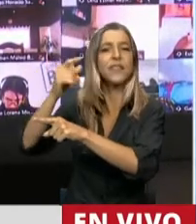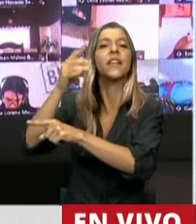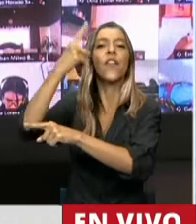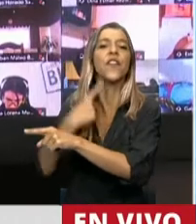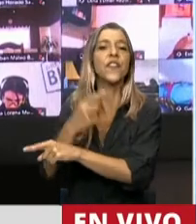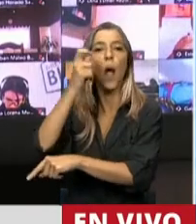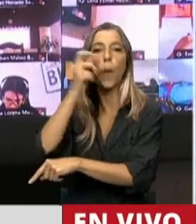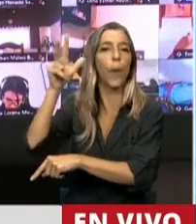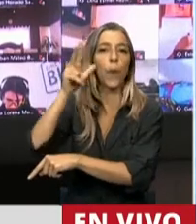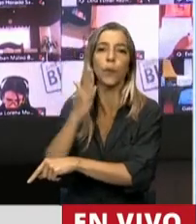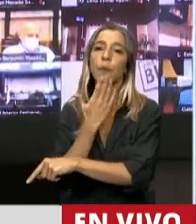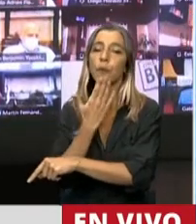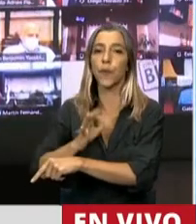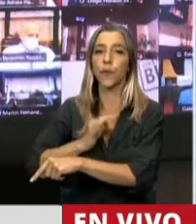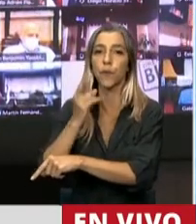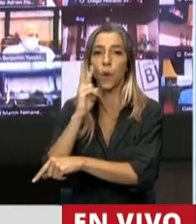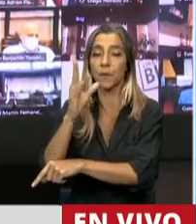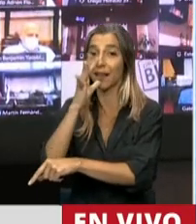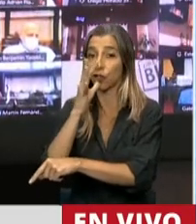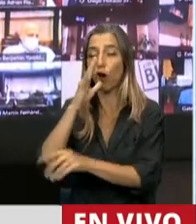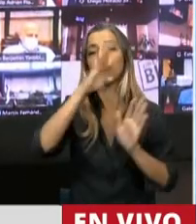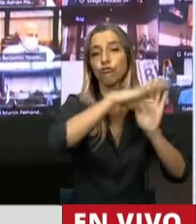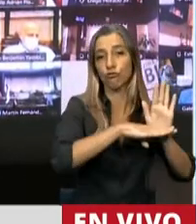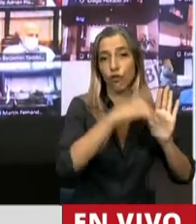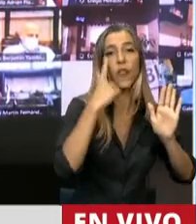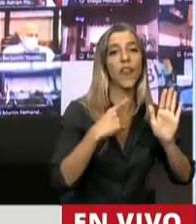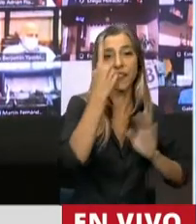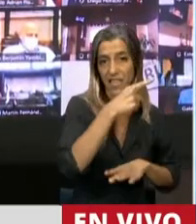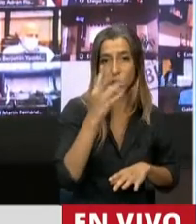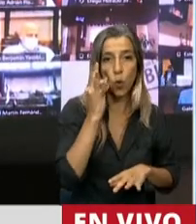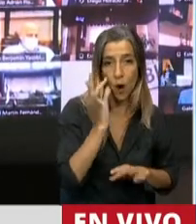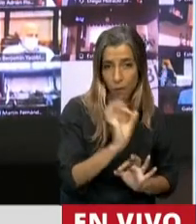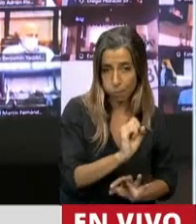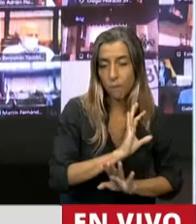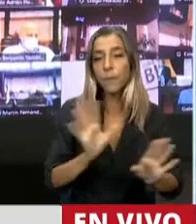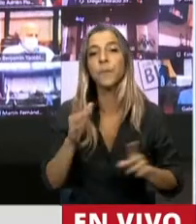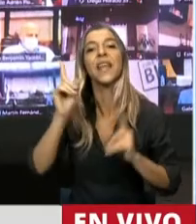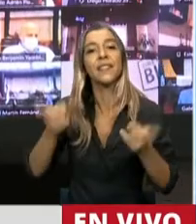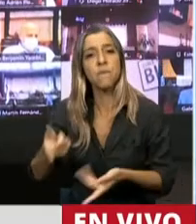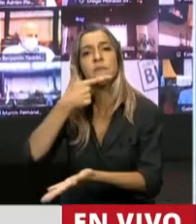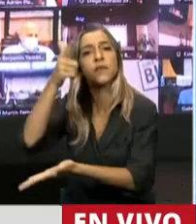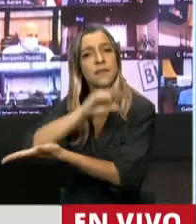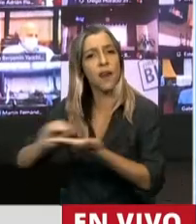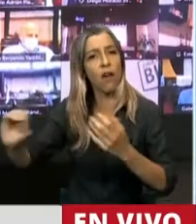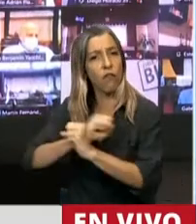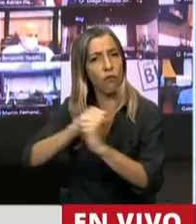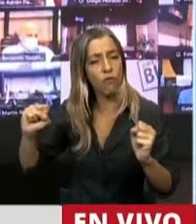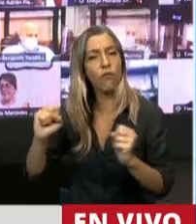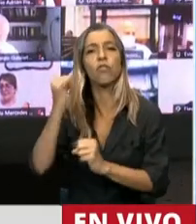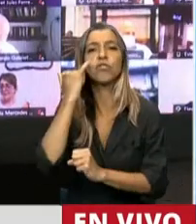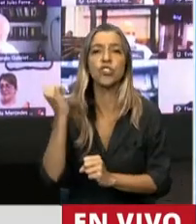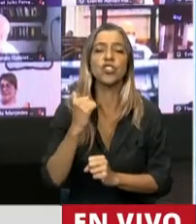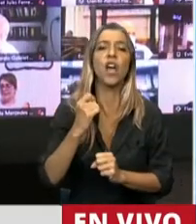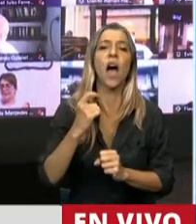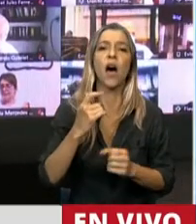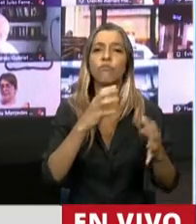abril de 2014, es la orden del día, como dije, 140. Viene también del Senado. Se trató el 13 del